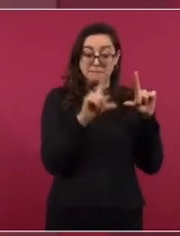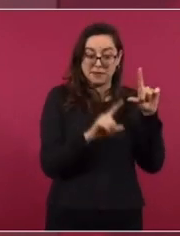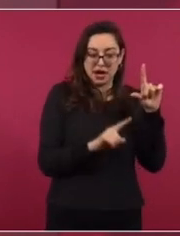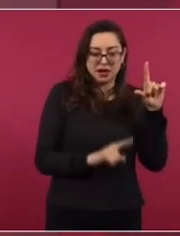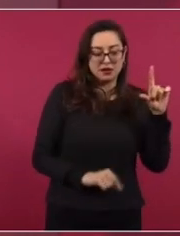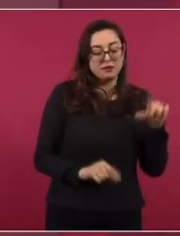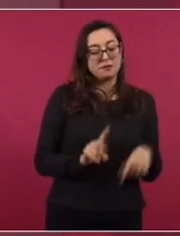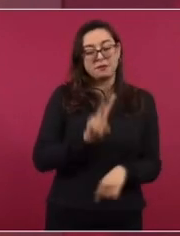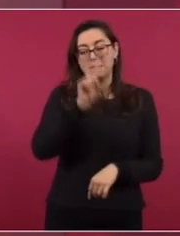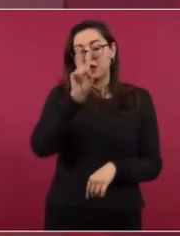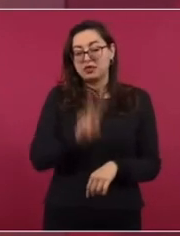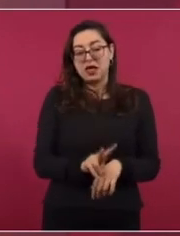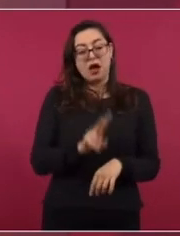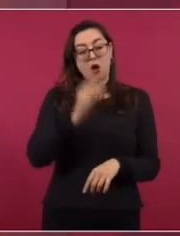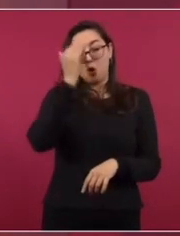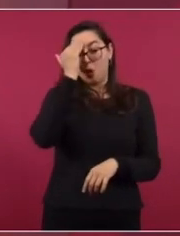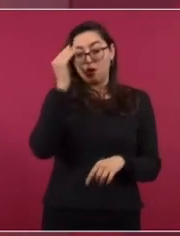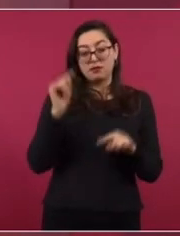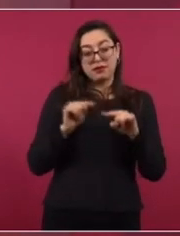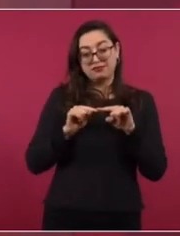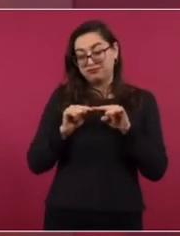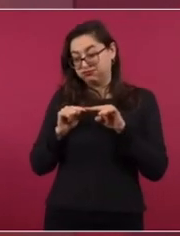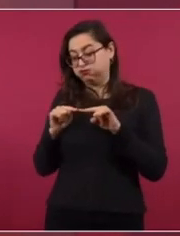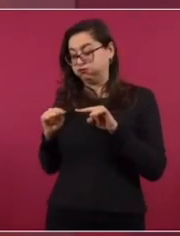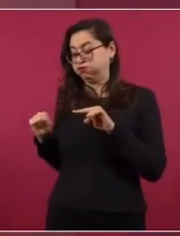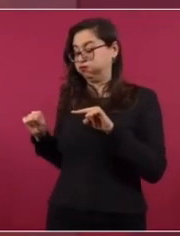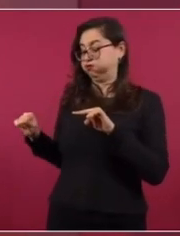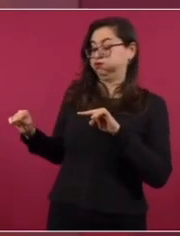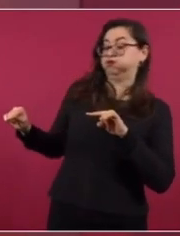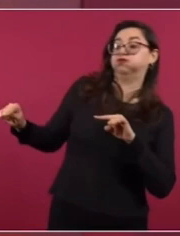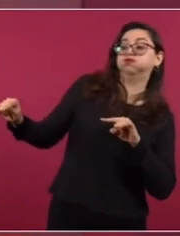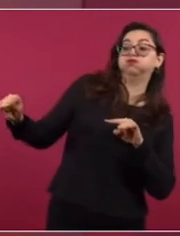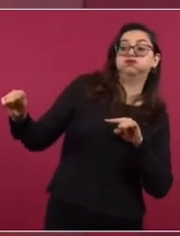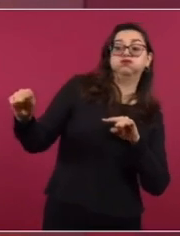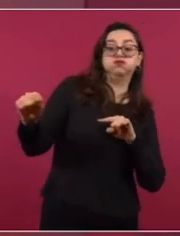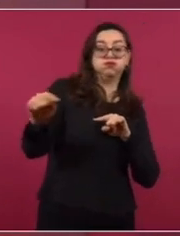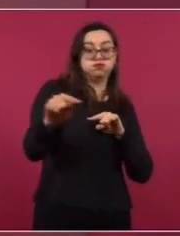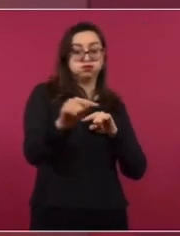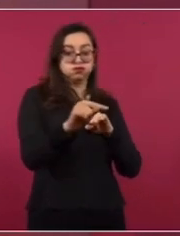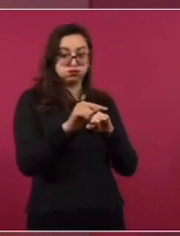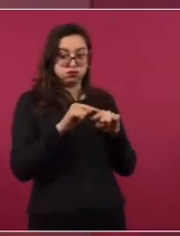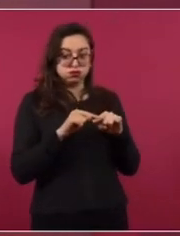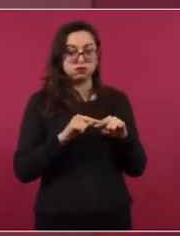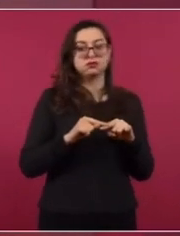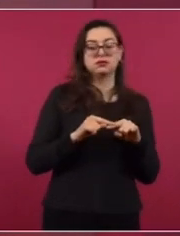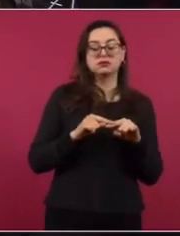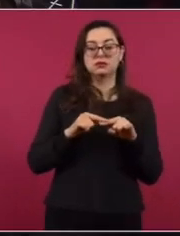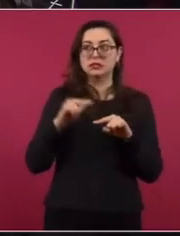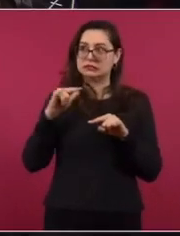para no pasar por Perú y un